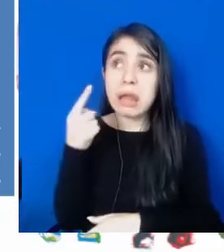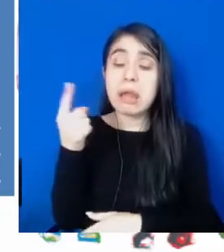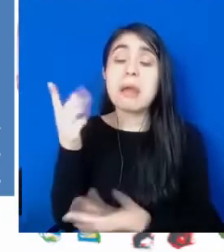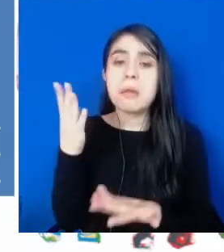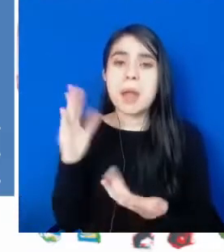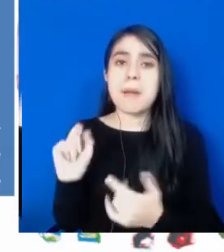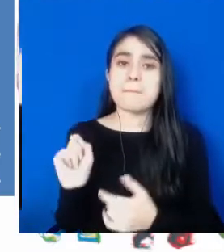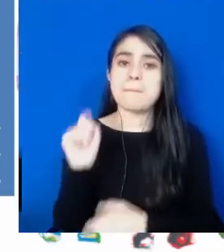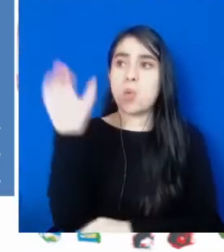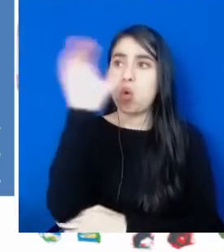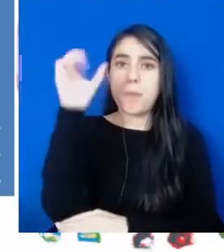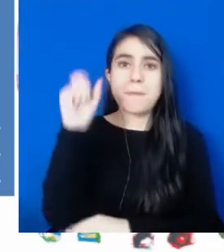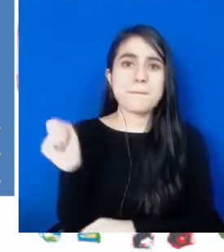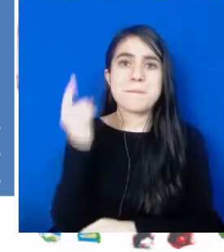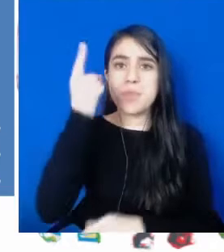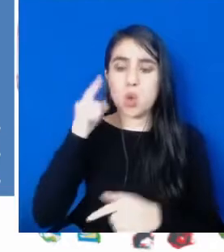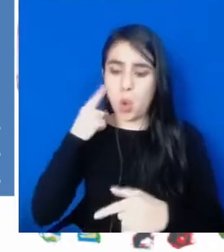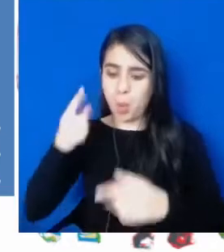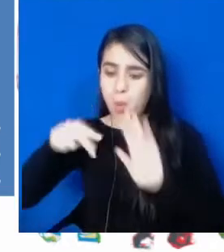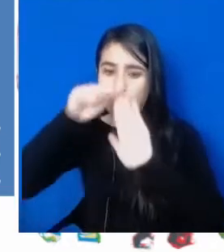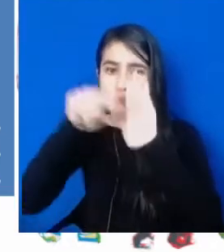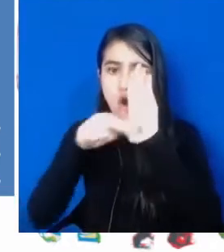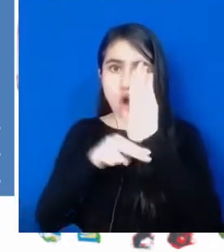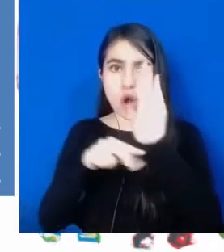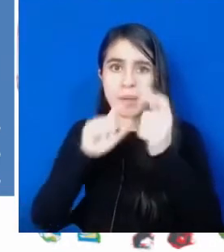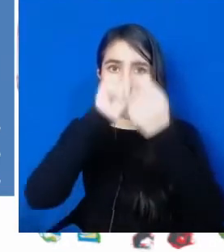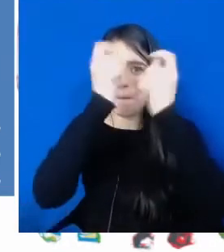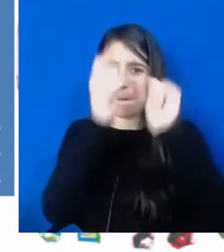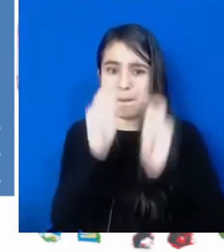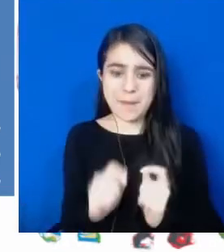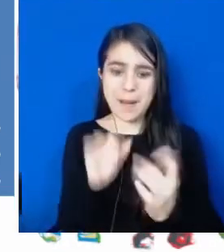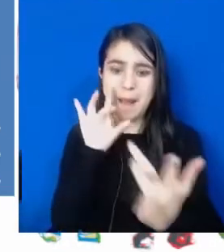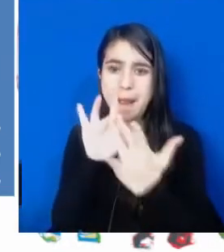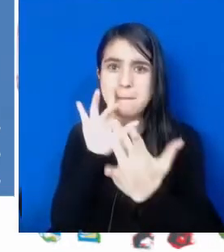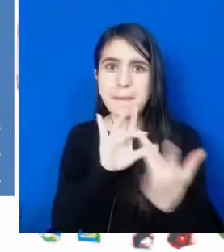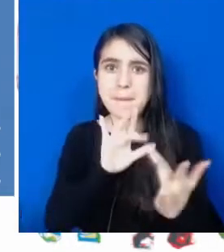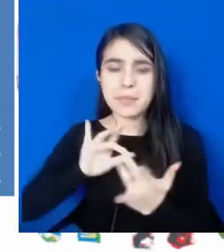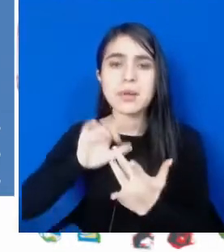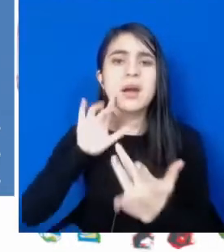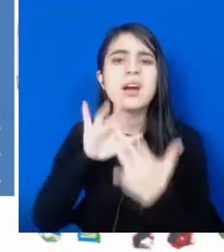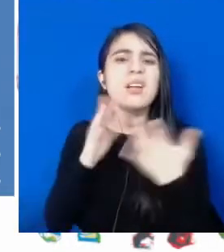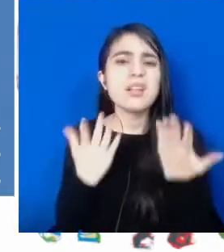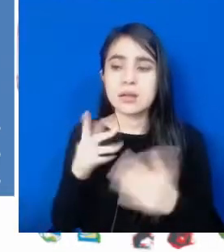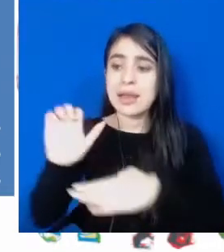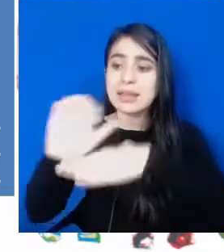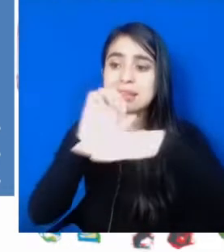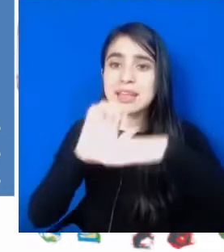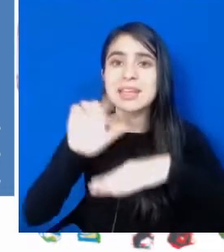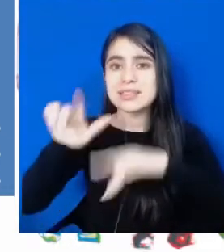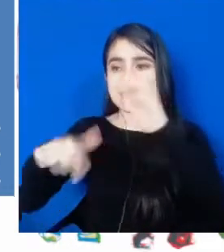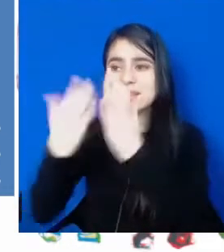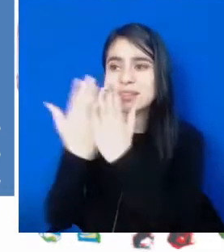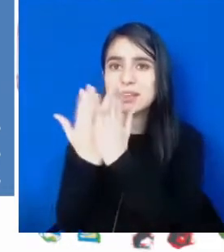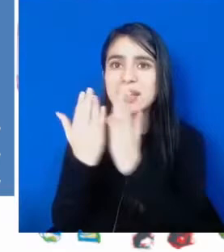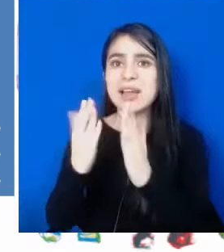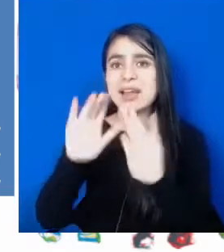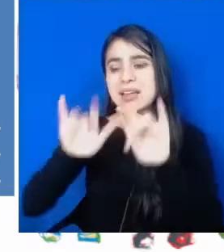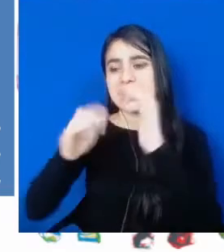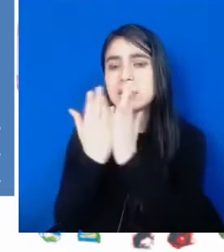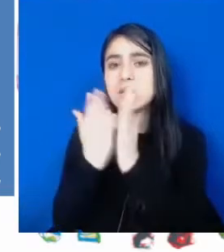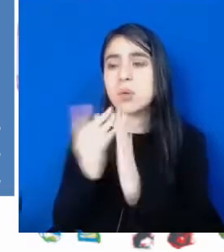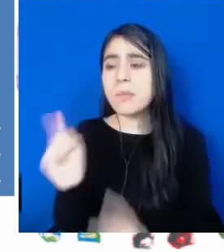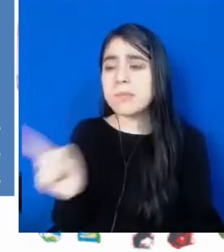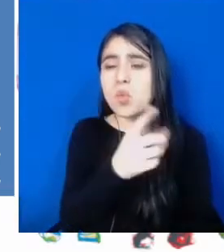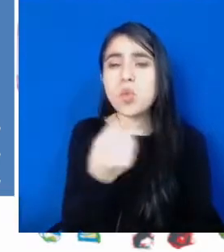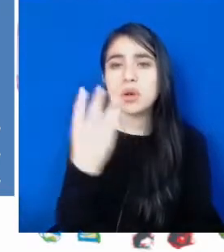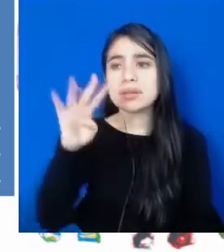fuimos los primeros, los más rápidos en modificar la normatividad y adecuarla para que las entidades territoriales, las